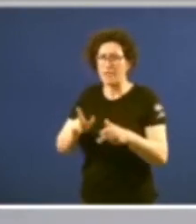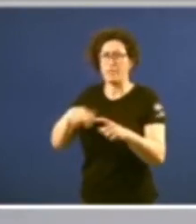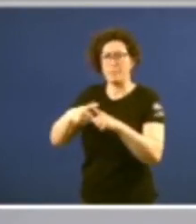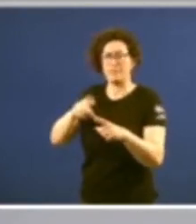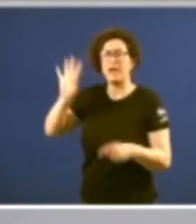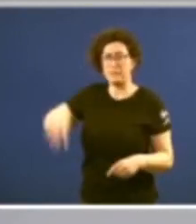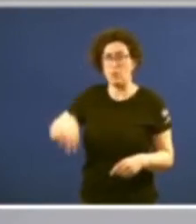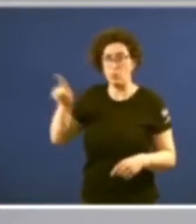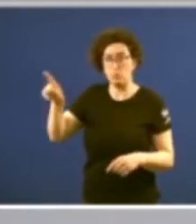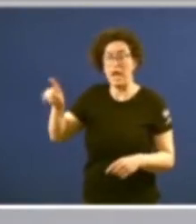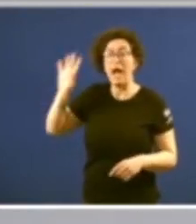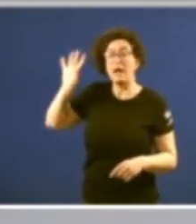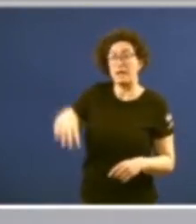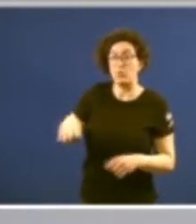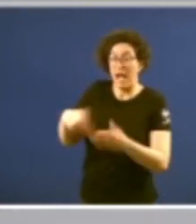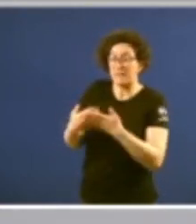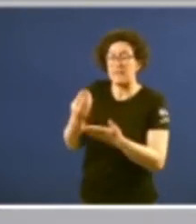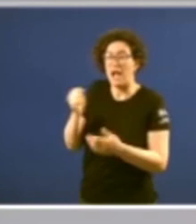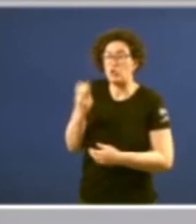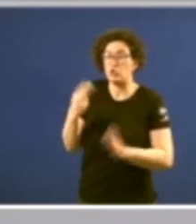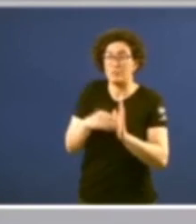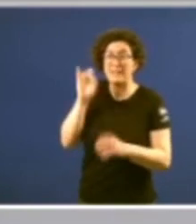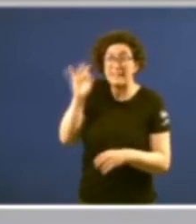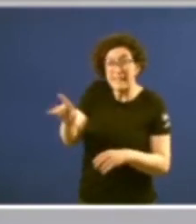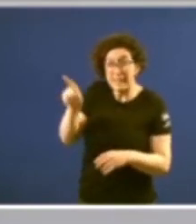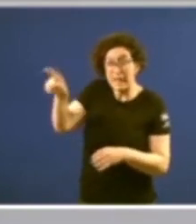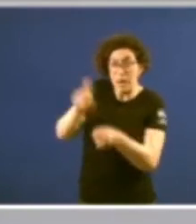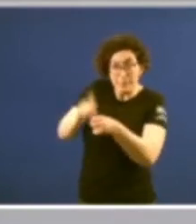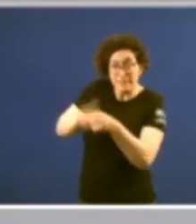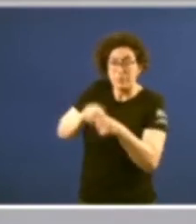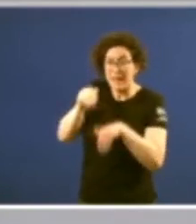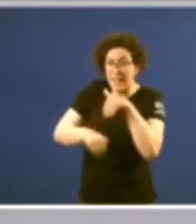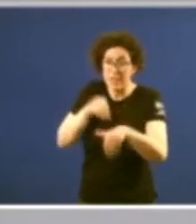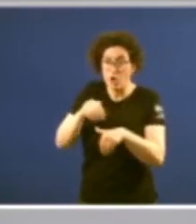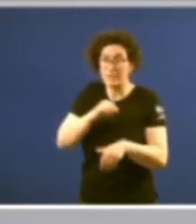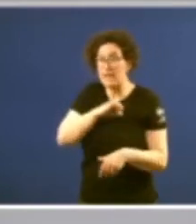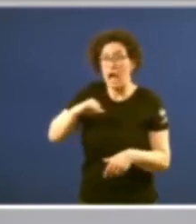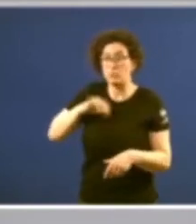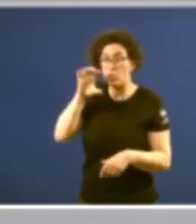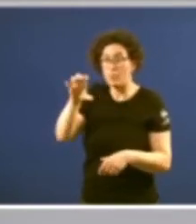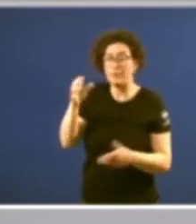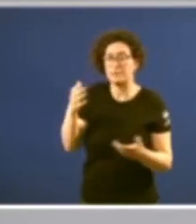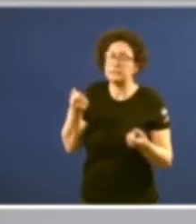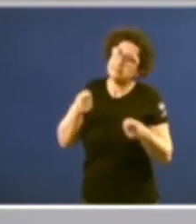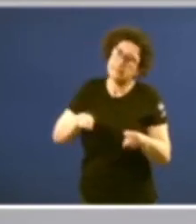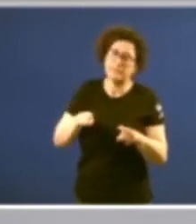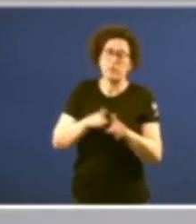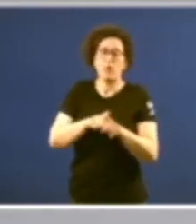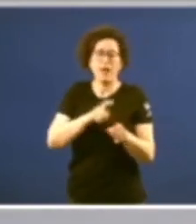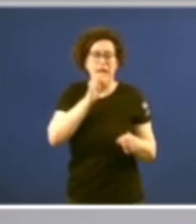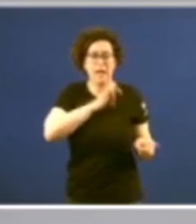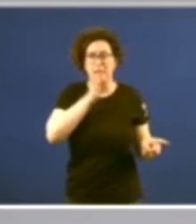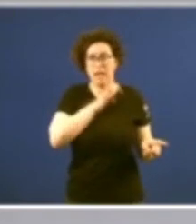Cataluña ato ano 2015 a participación nas eleccións autonómicas é similar a participación galega